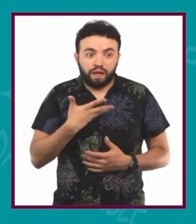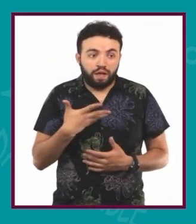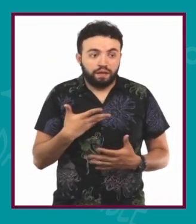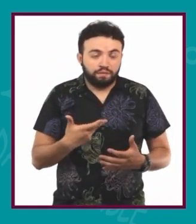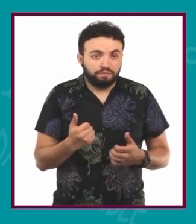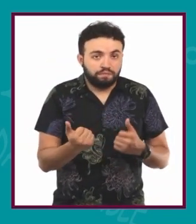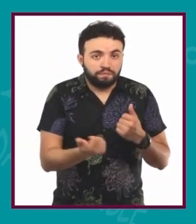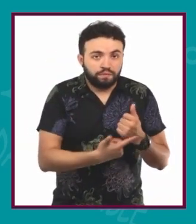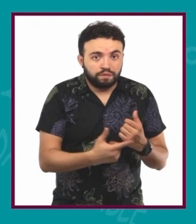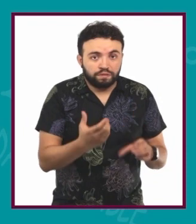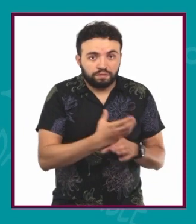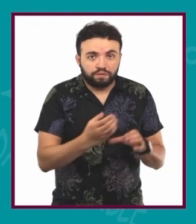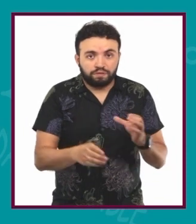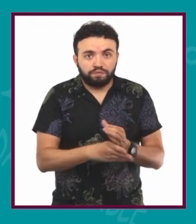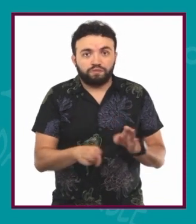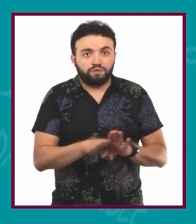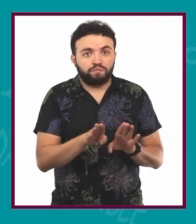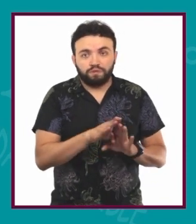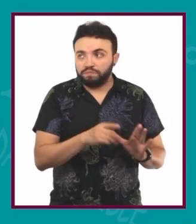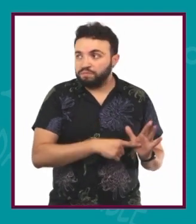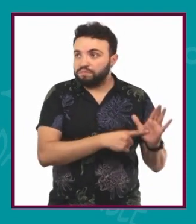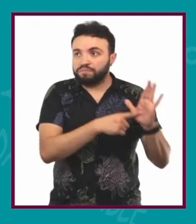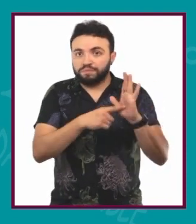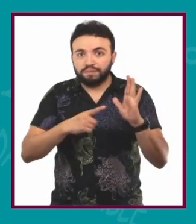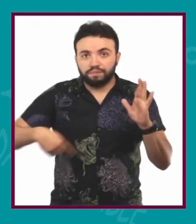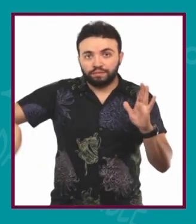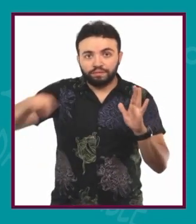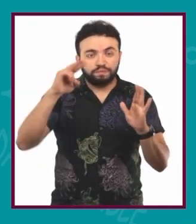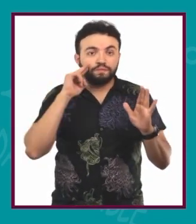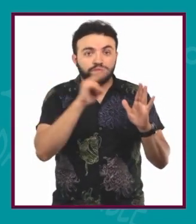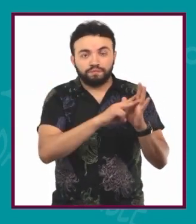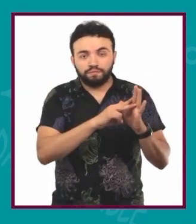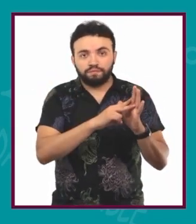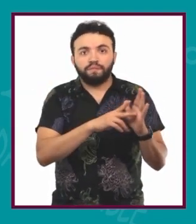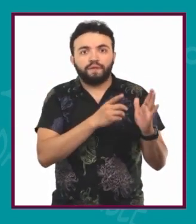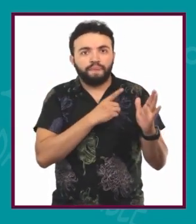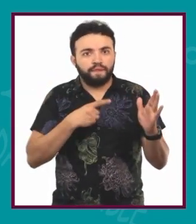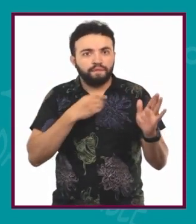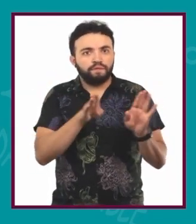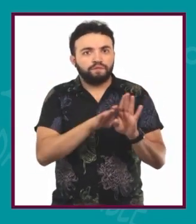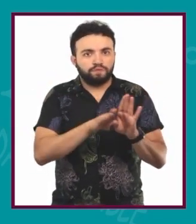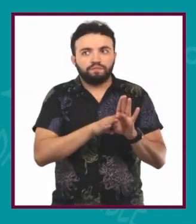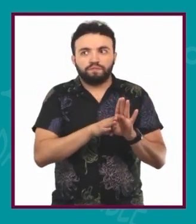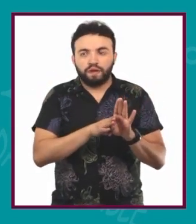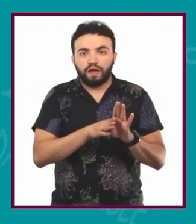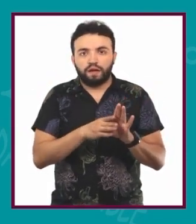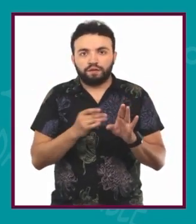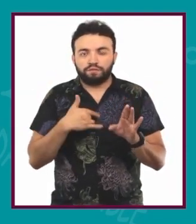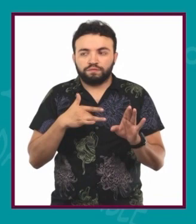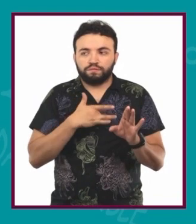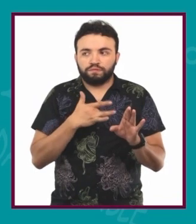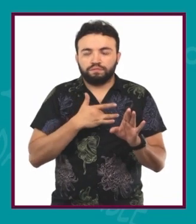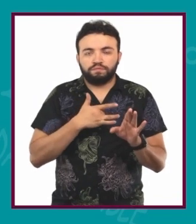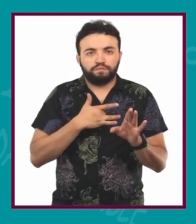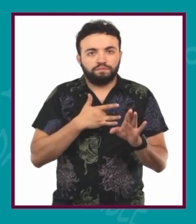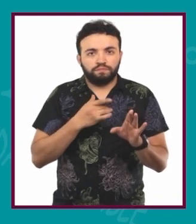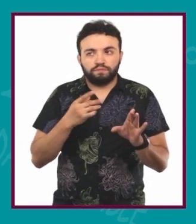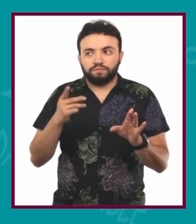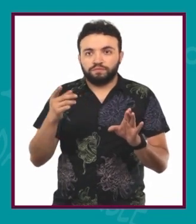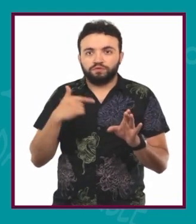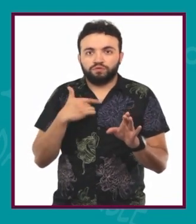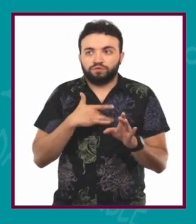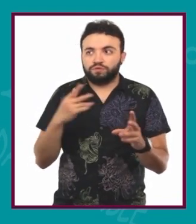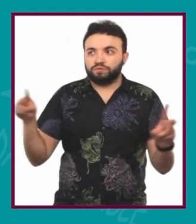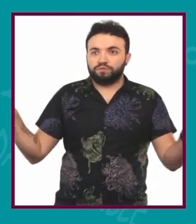repercute, resuena con los demás. Y hay que asumir eso con mucha apertura, con mucha capacidad de escucha. Y esto